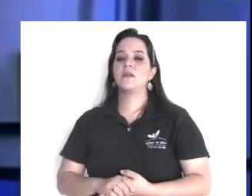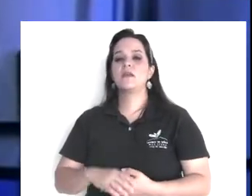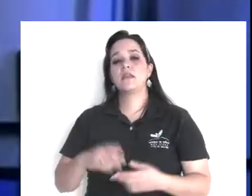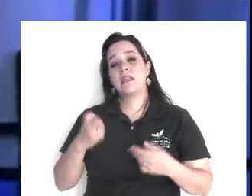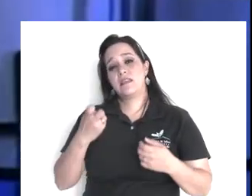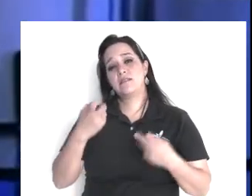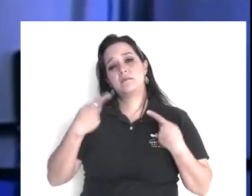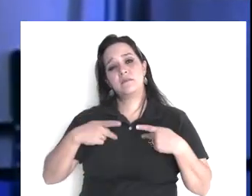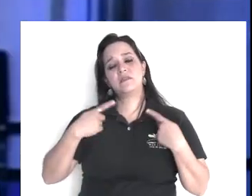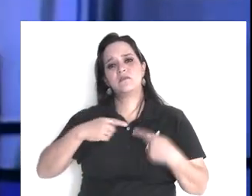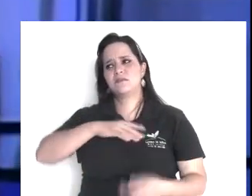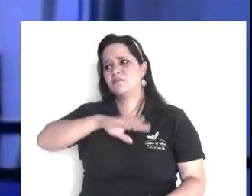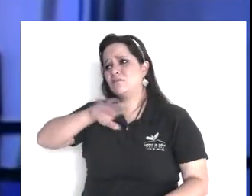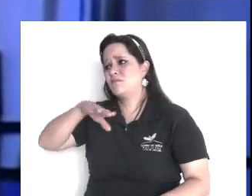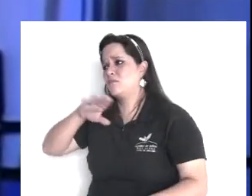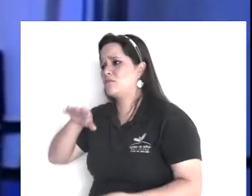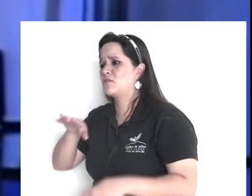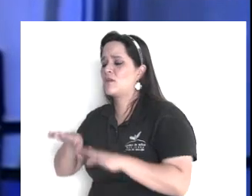femenino de Judas,